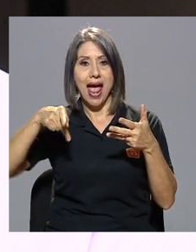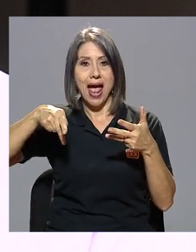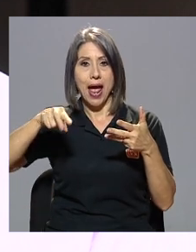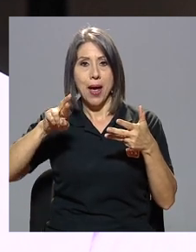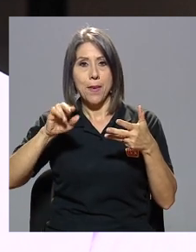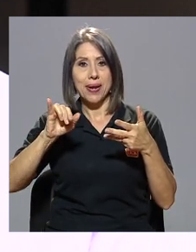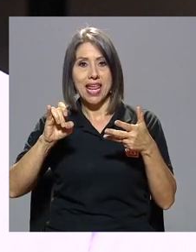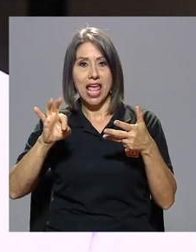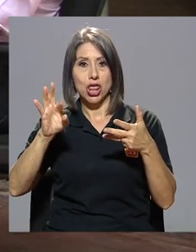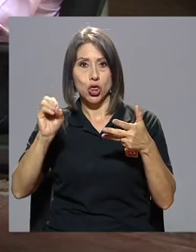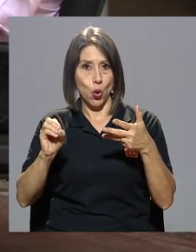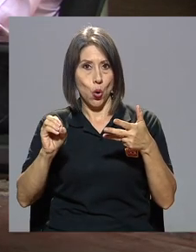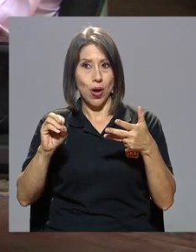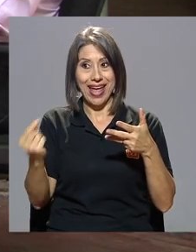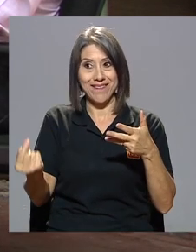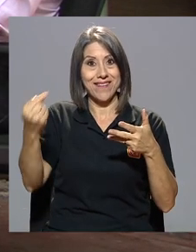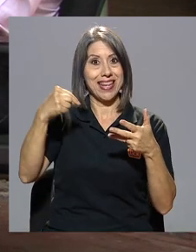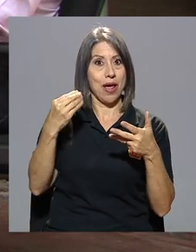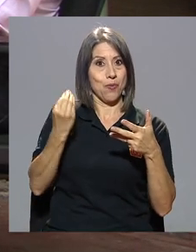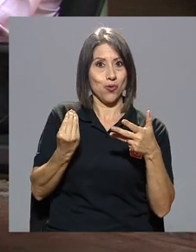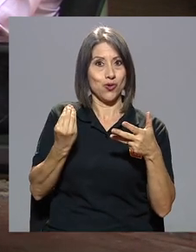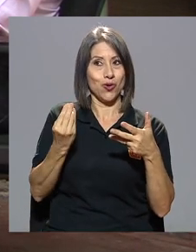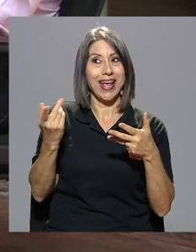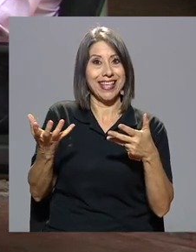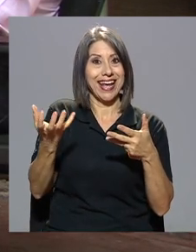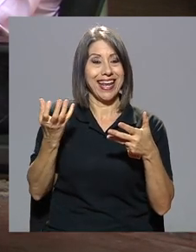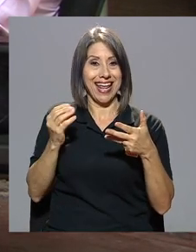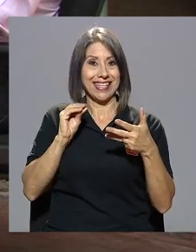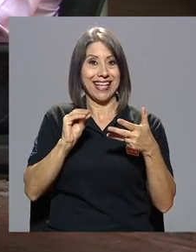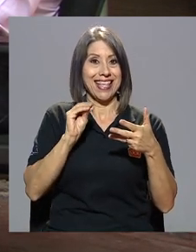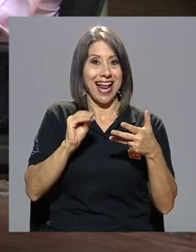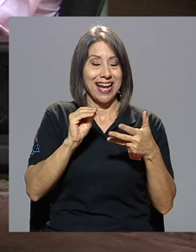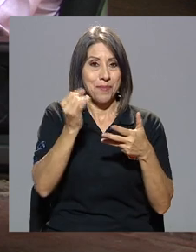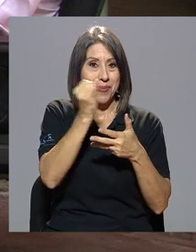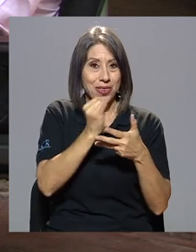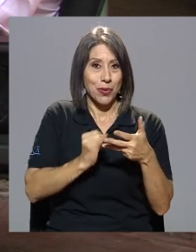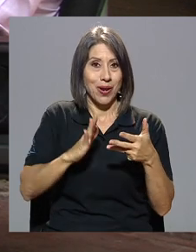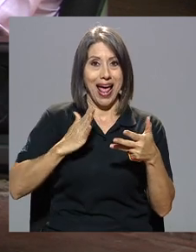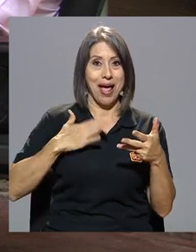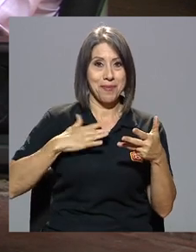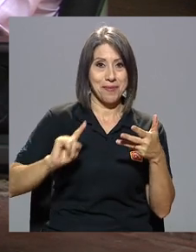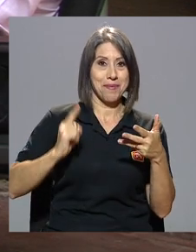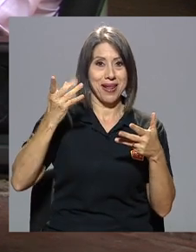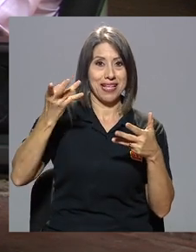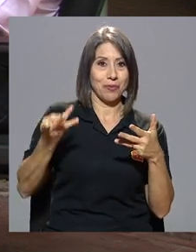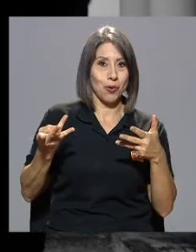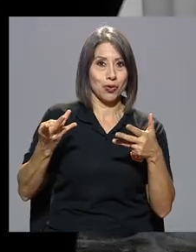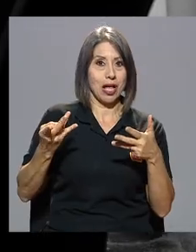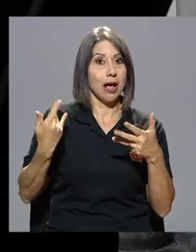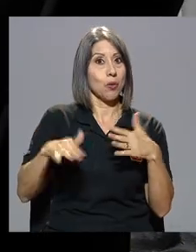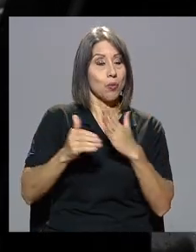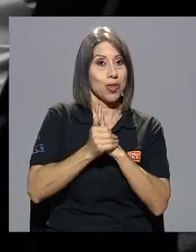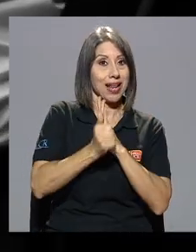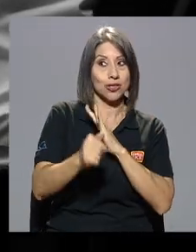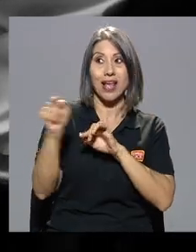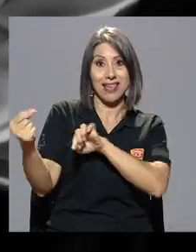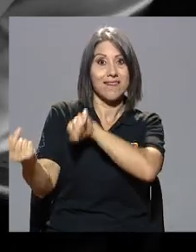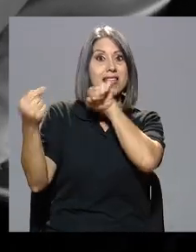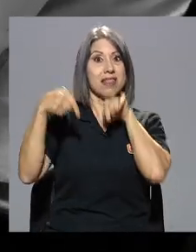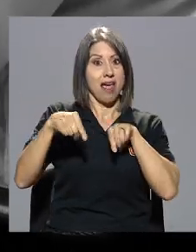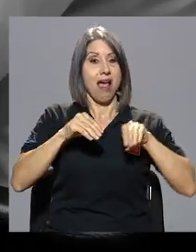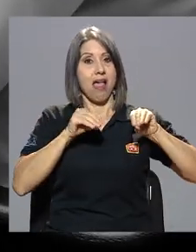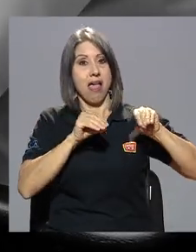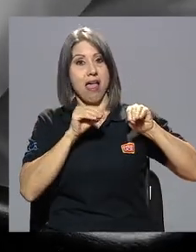quiso enseñarle pintura a mi primera esposa, muy talentosa, y venía y le daba clases.